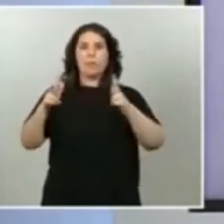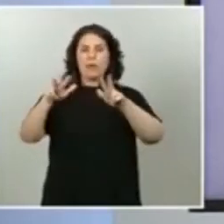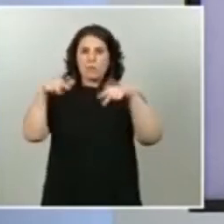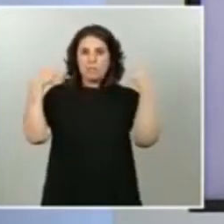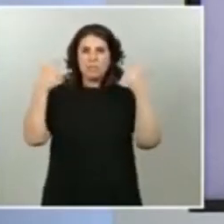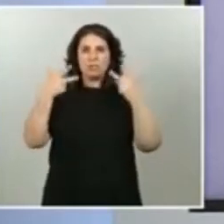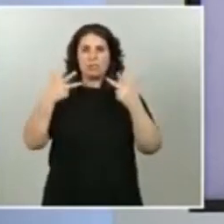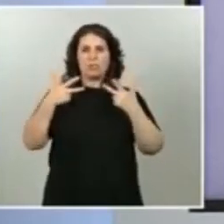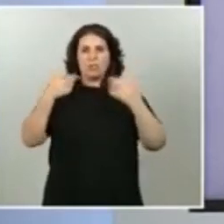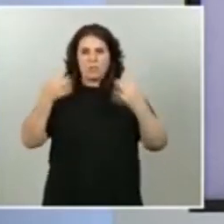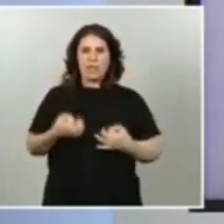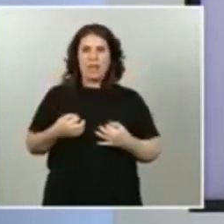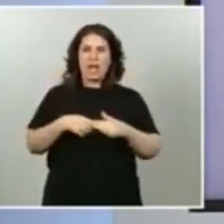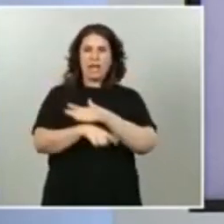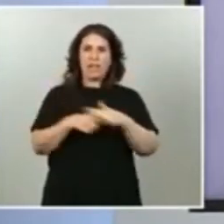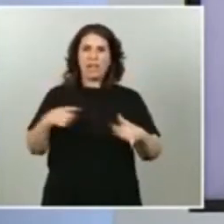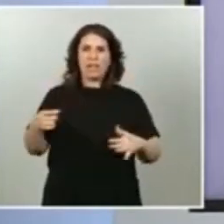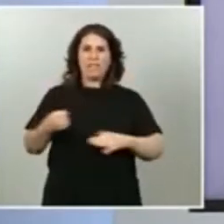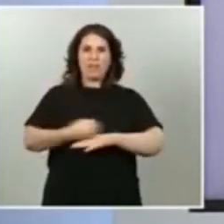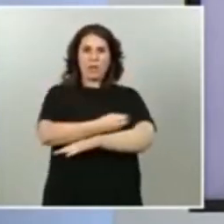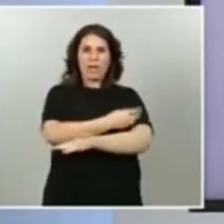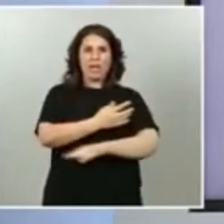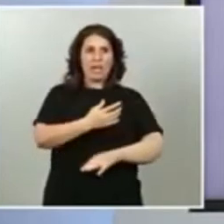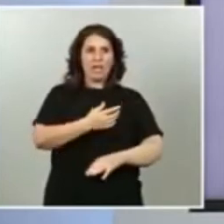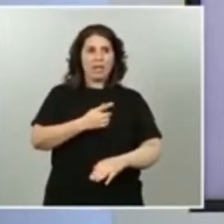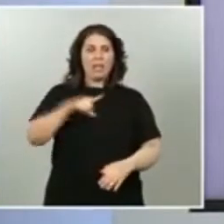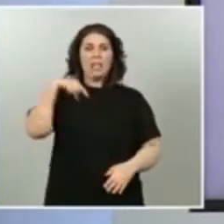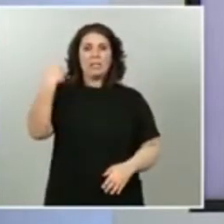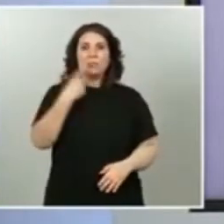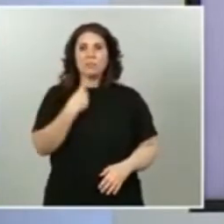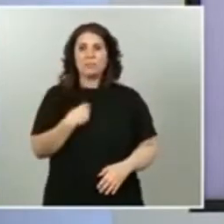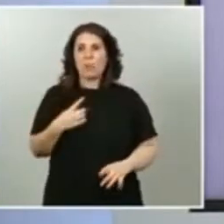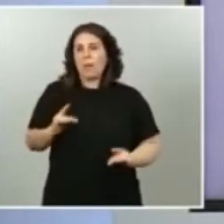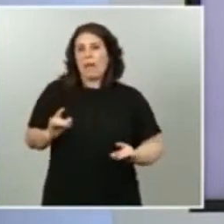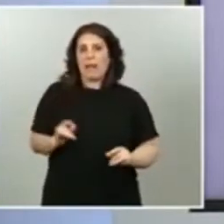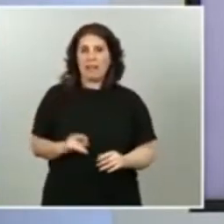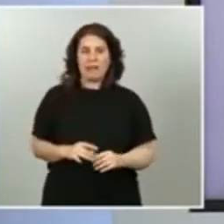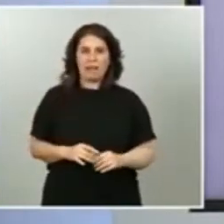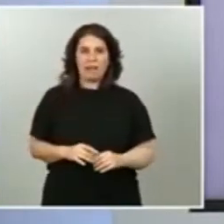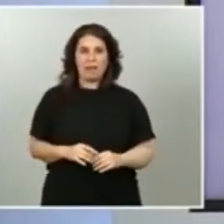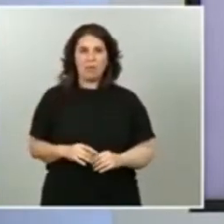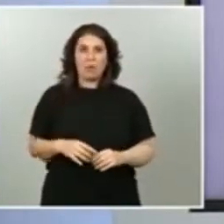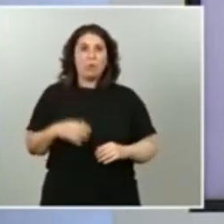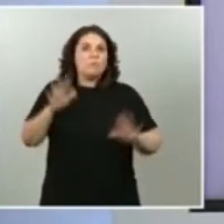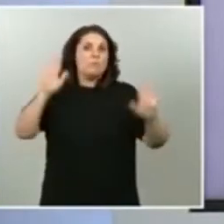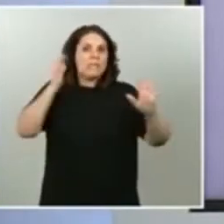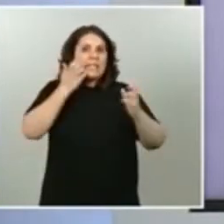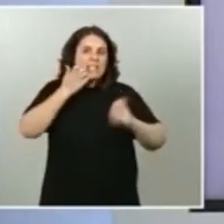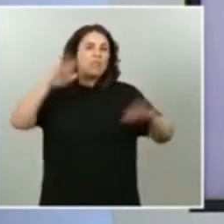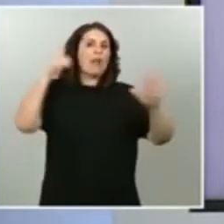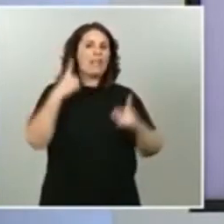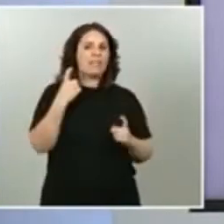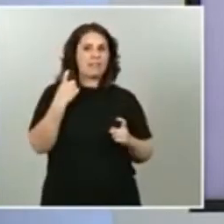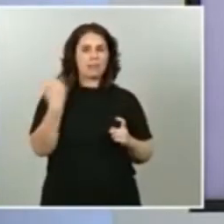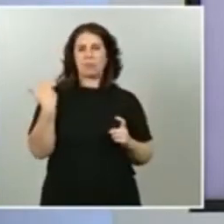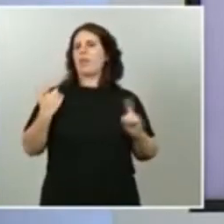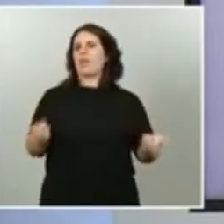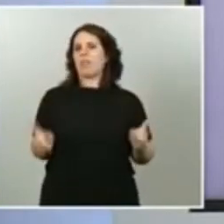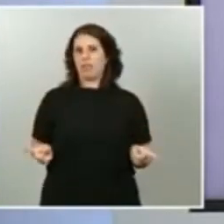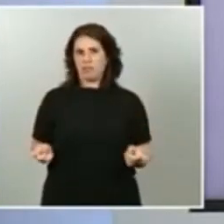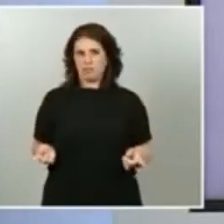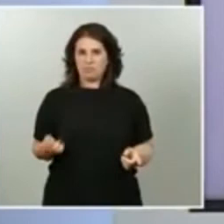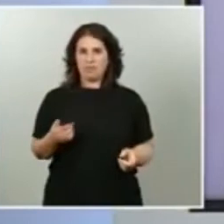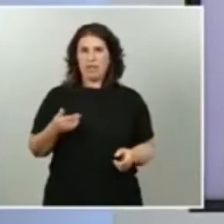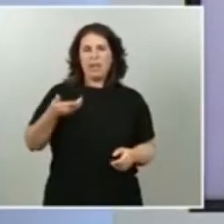como indicado y luego decir no ha servido bueno y si hubiera hecho falta pues lo hubiéramos tenido lo importante es